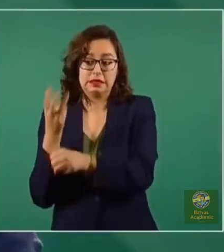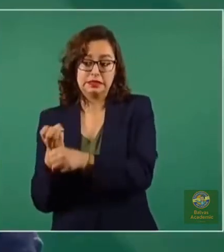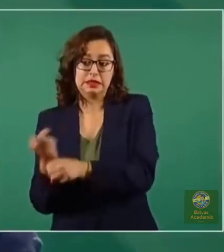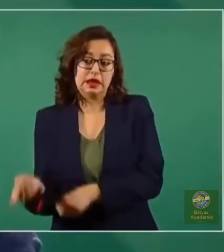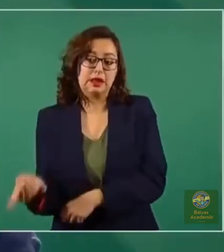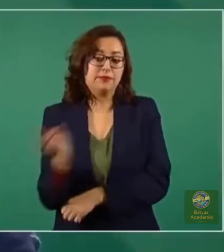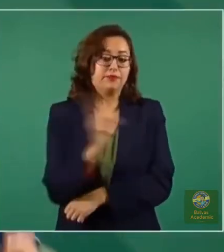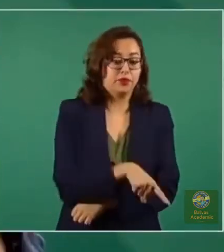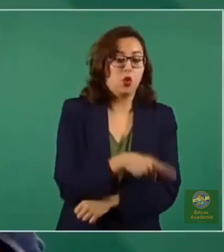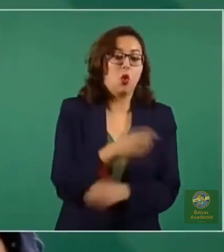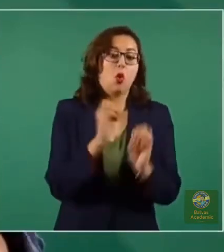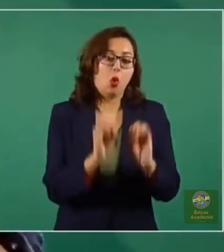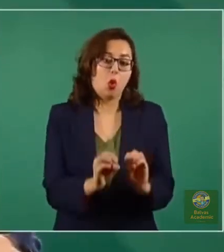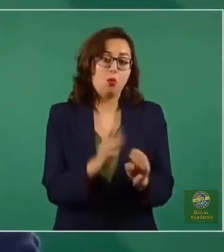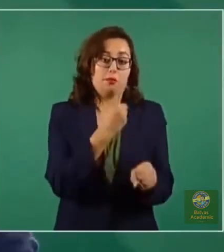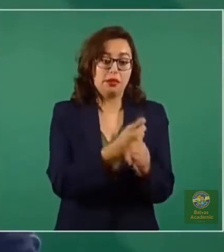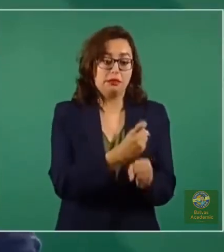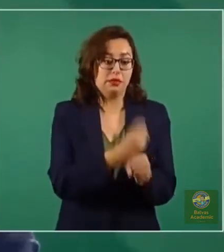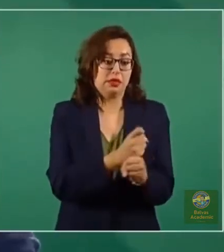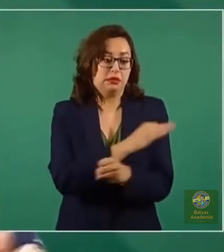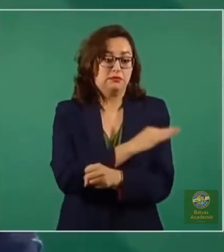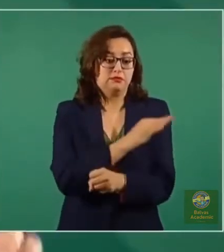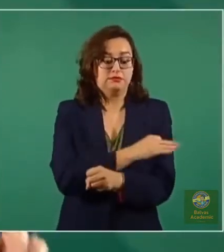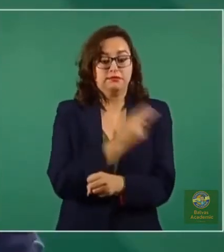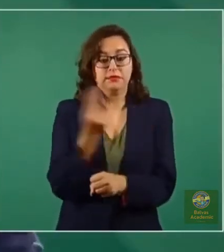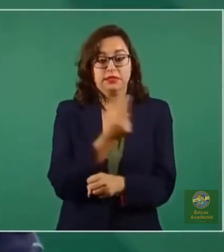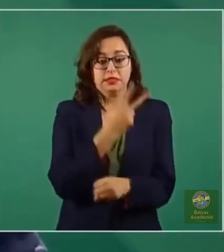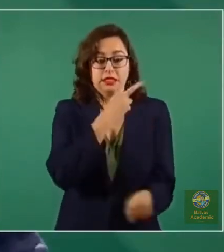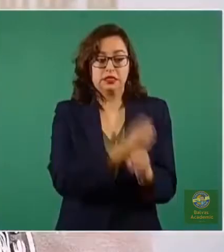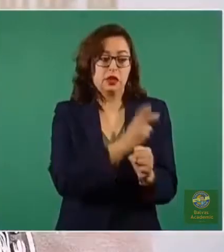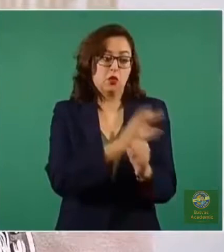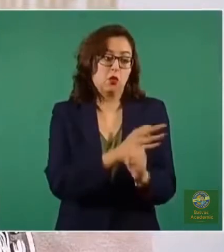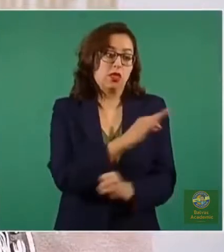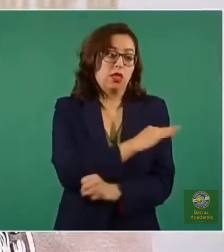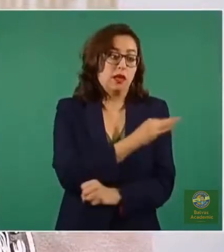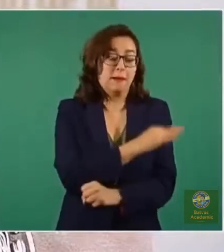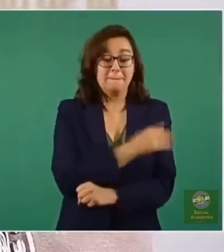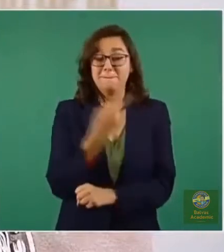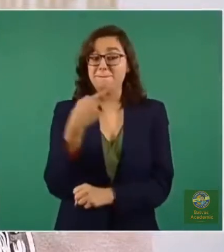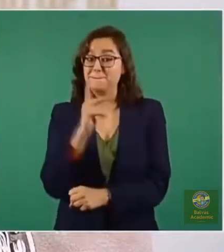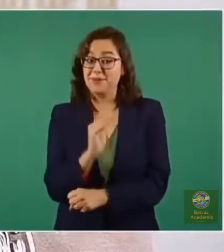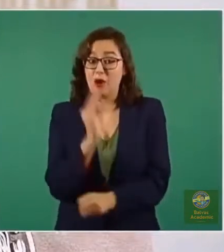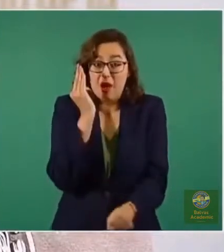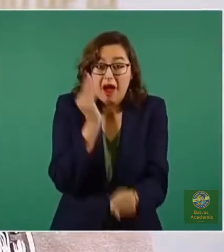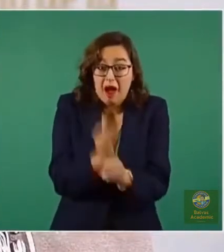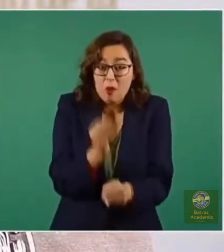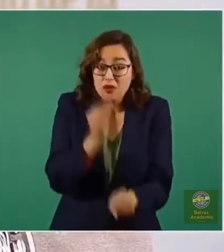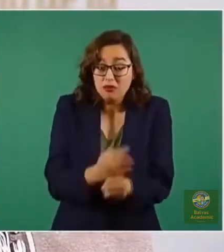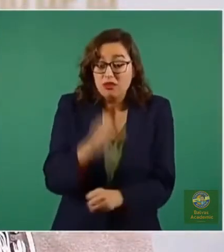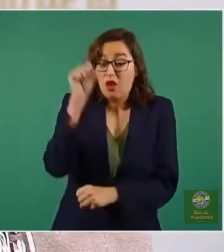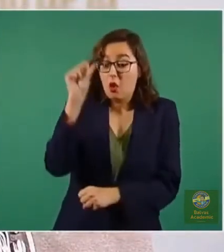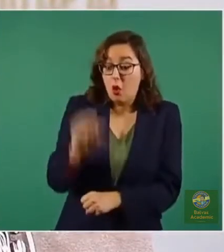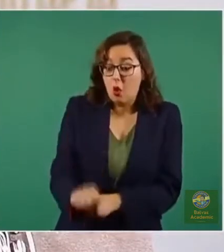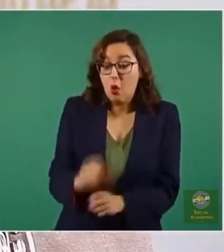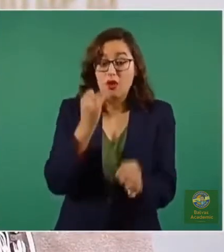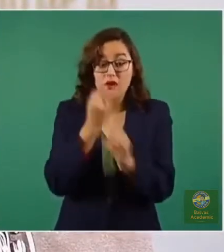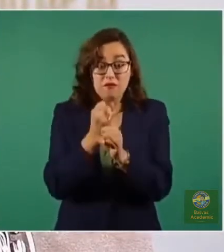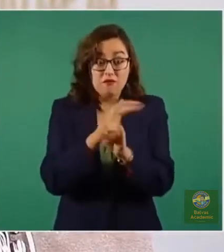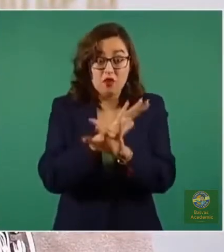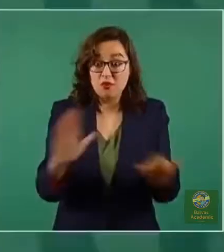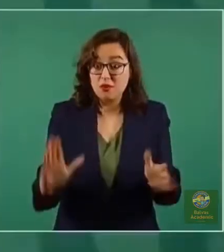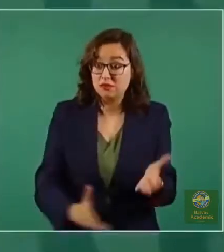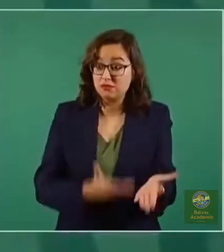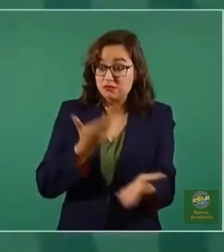vacuna Johnson. Pero insisto, hasta este momento no hay ninguna evidencia ya compilada, ya depurada,